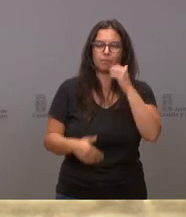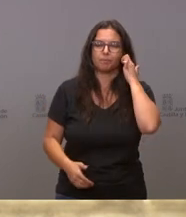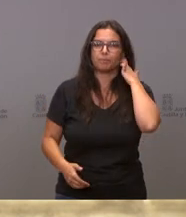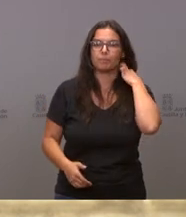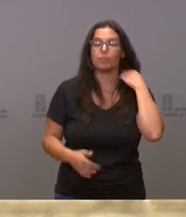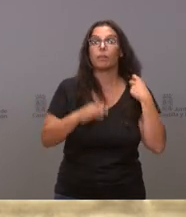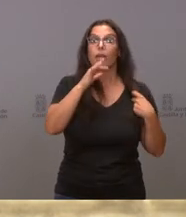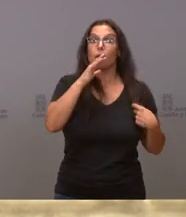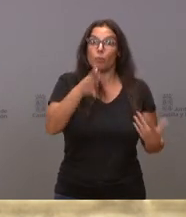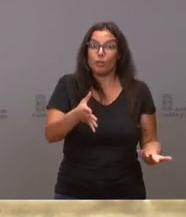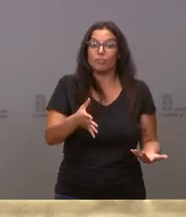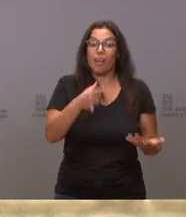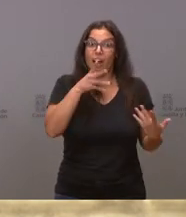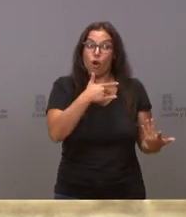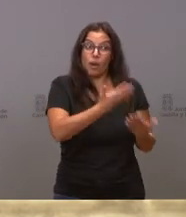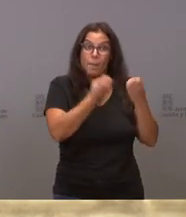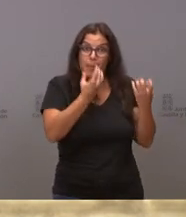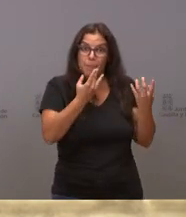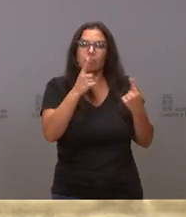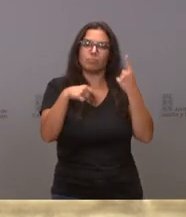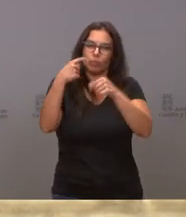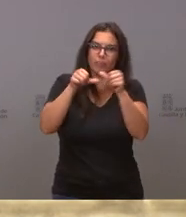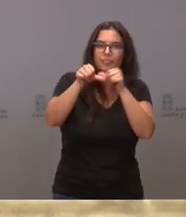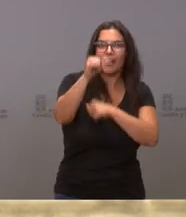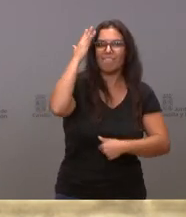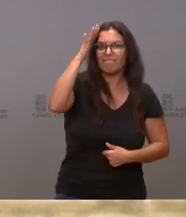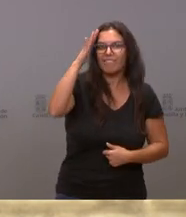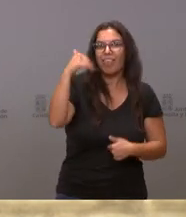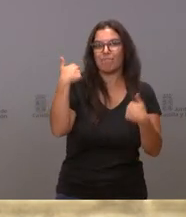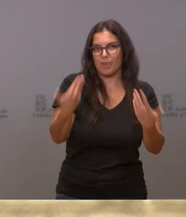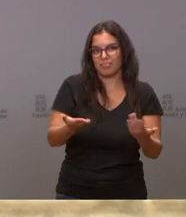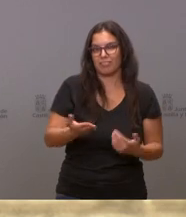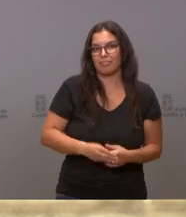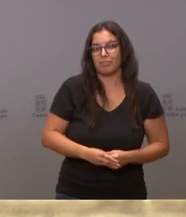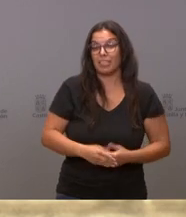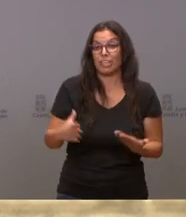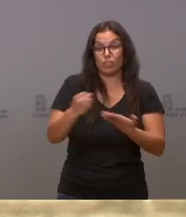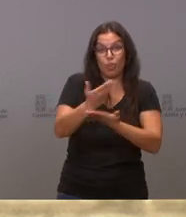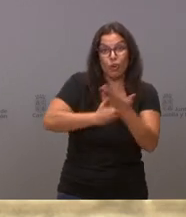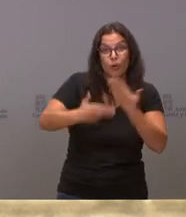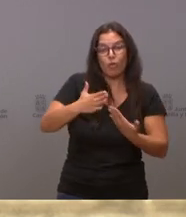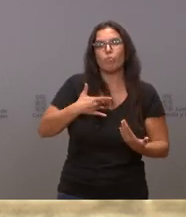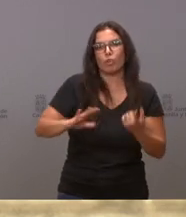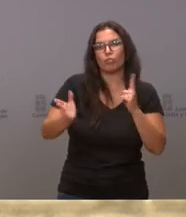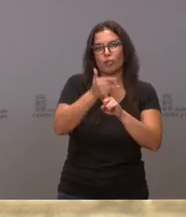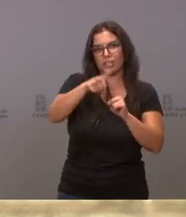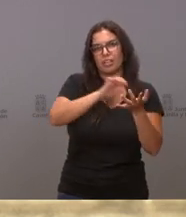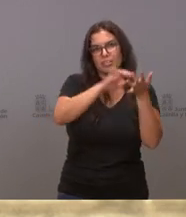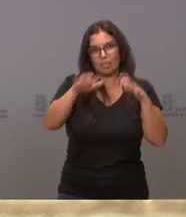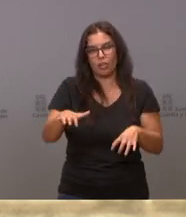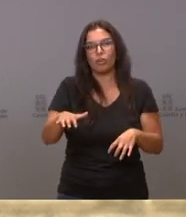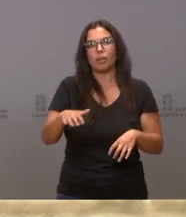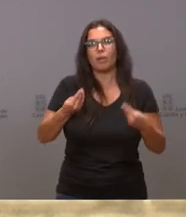ver el futuro con muchísima más esperanza que antes y que entre todos vamos a conseguir que aquí en Castilla y León